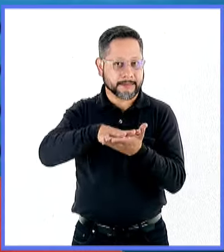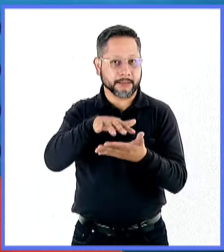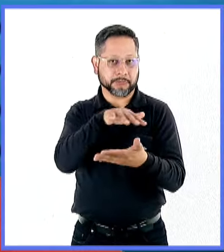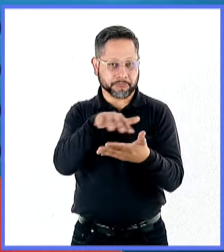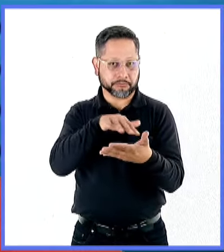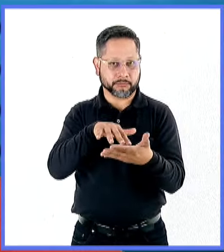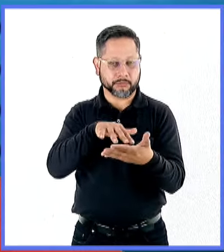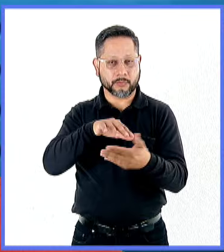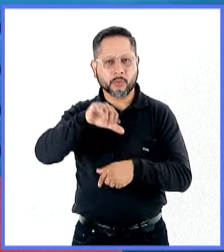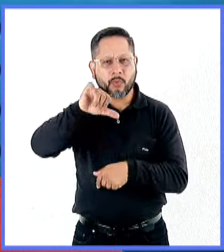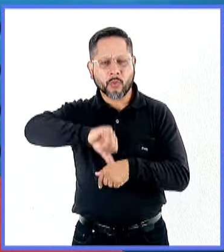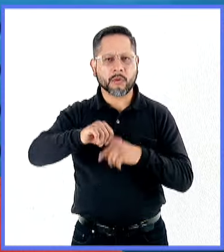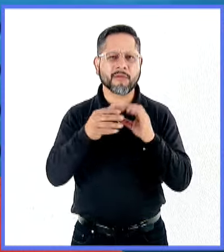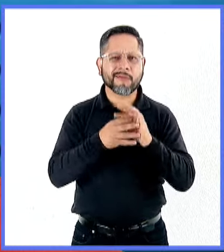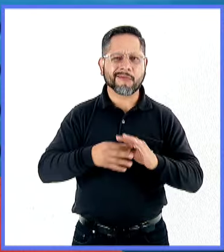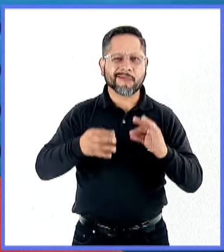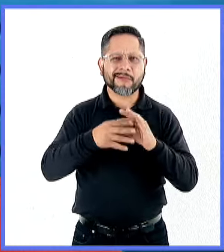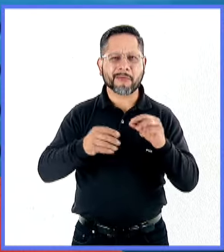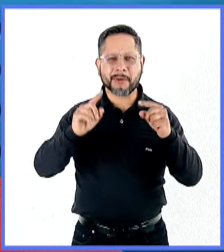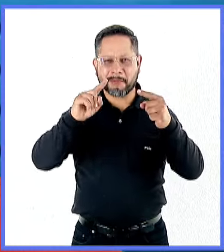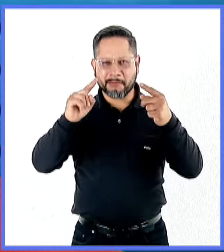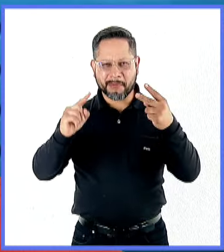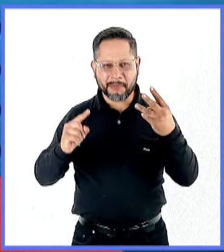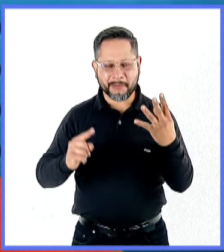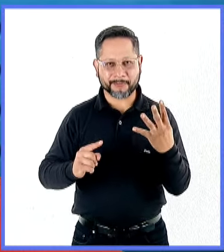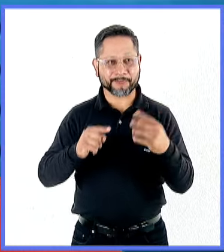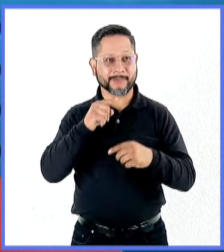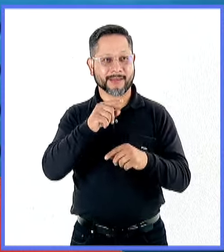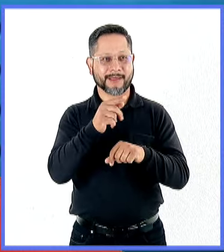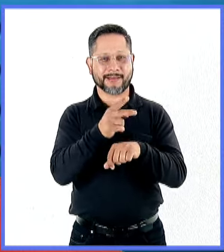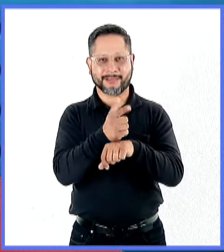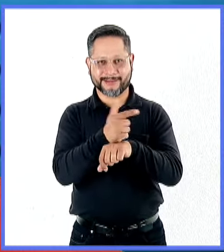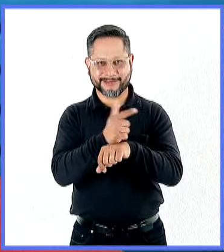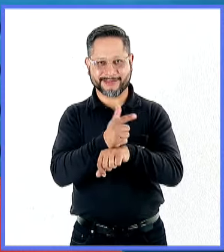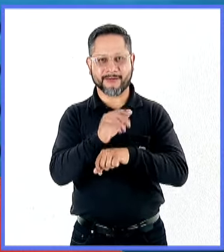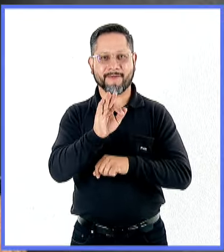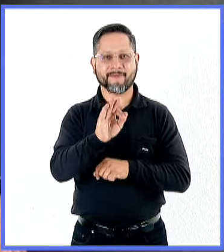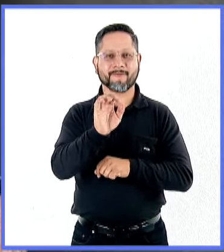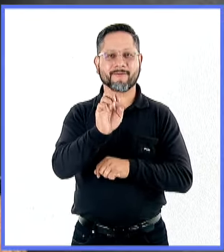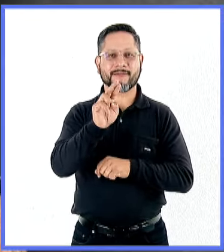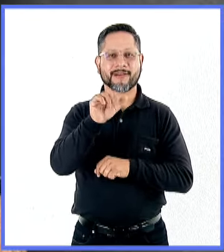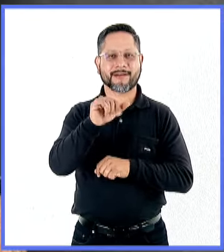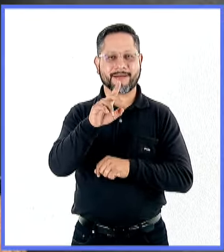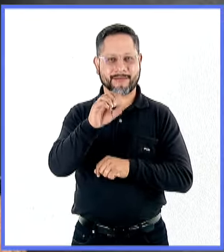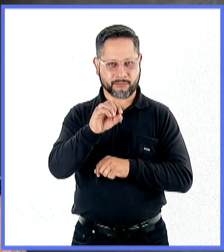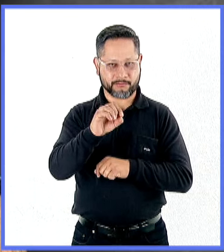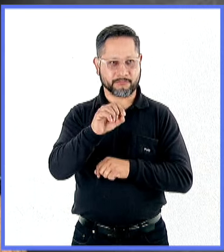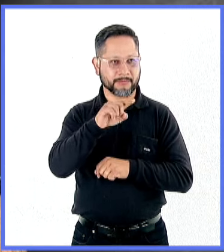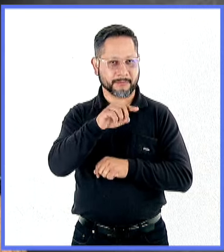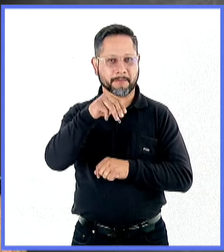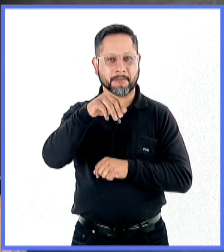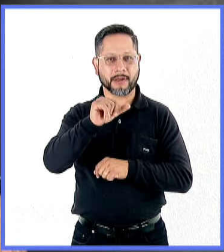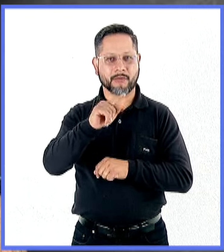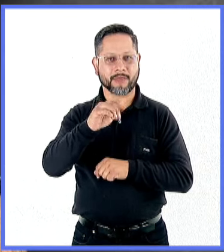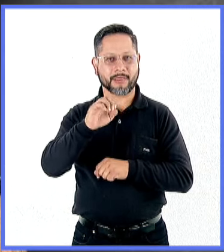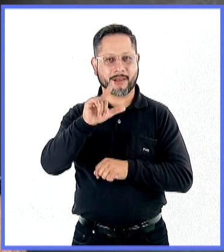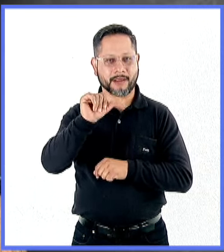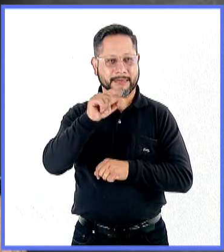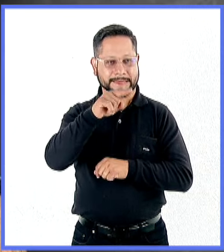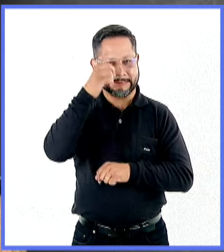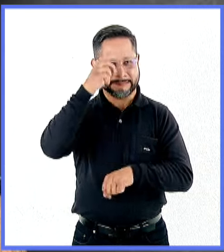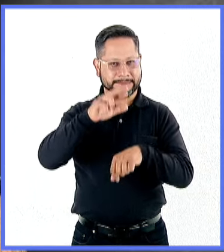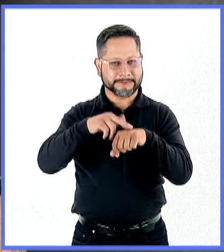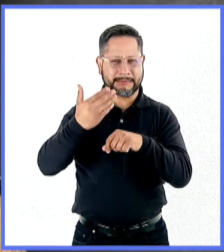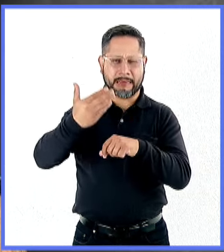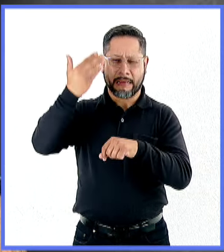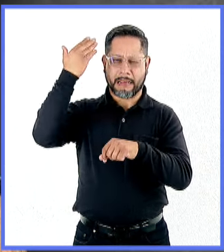Hoy platicaremos sobre todo ello con el licenciado Fernando Macotela, quien es el director de la Feria Internacional del Libro del Palacio de Minería desde hace ya